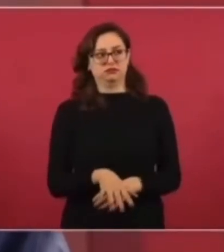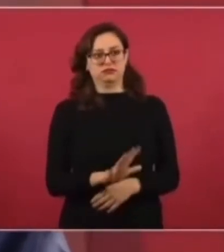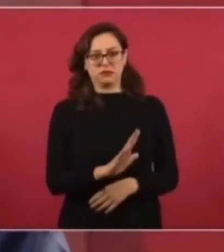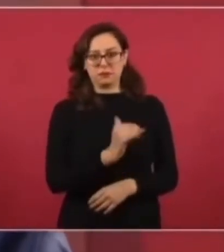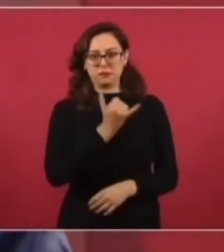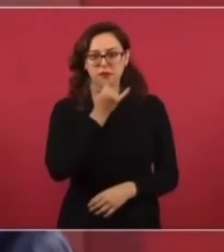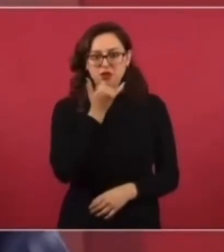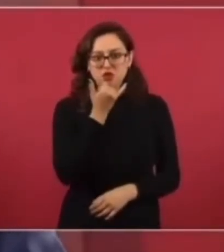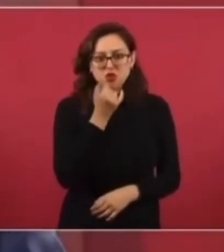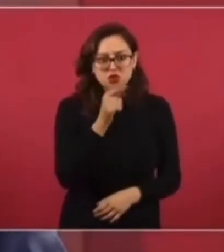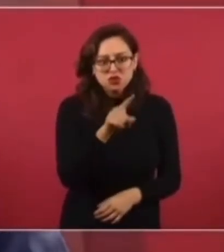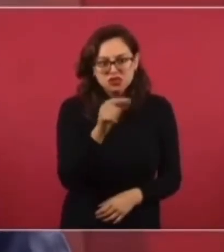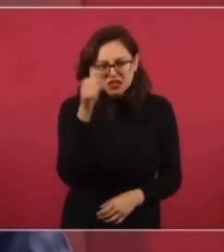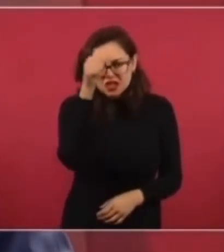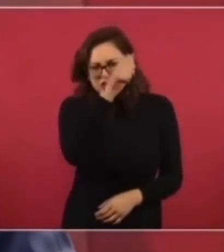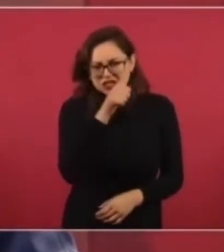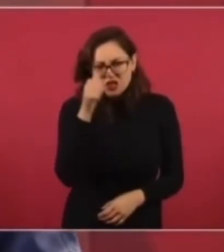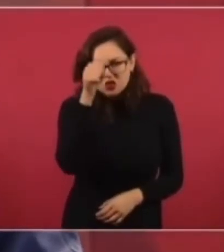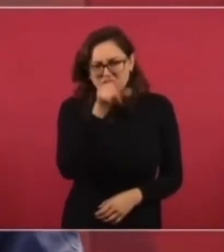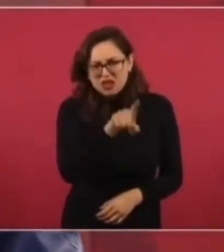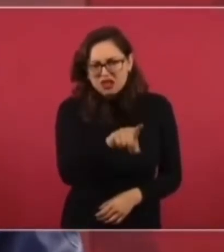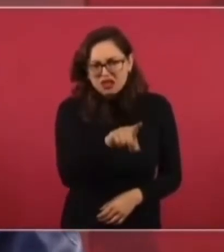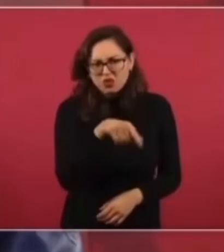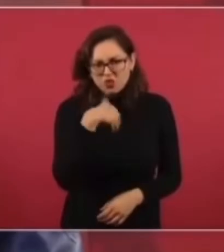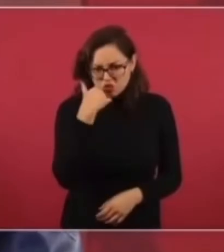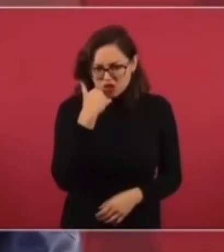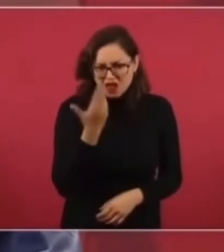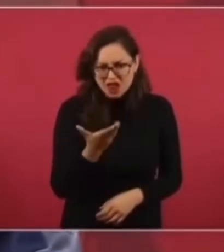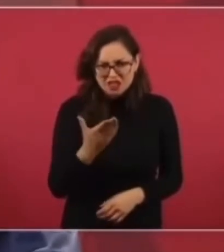Que resolvamos los problemas con violencia,